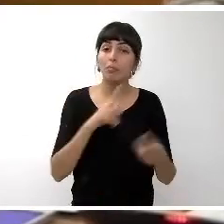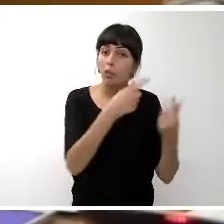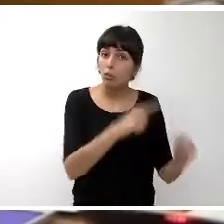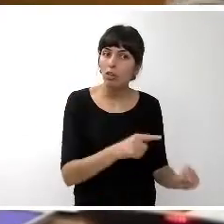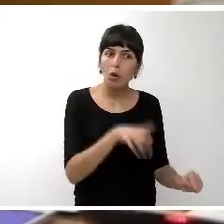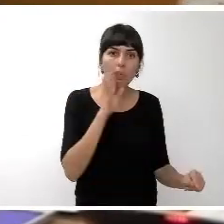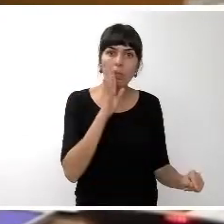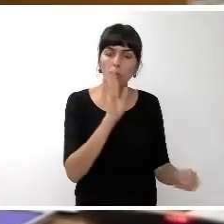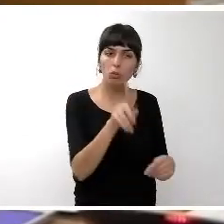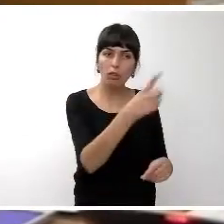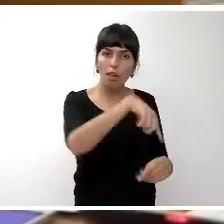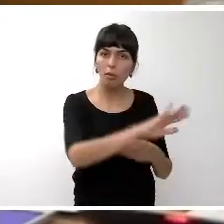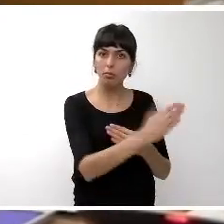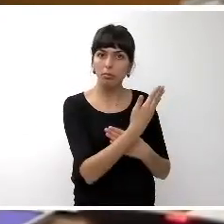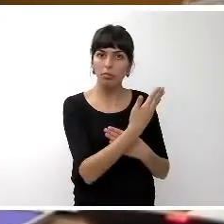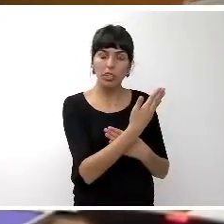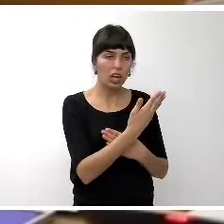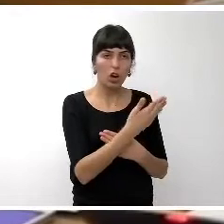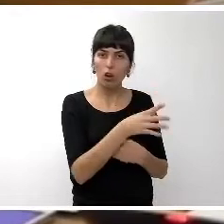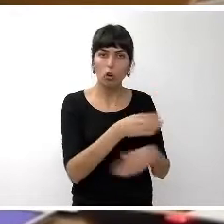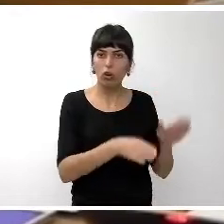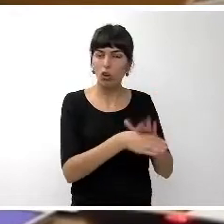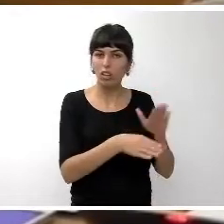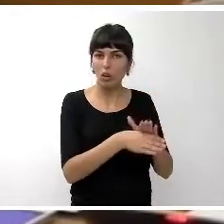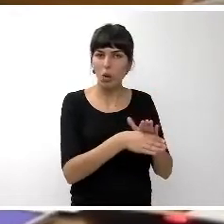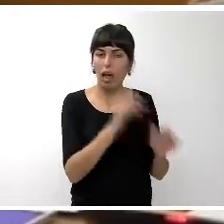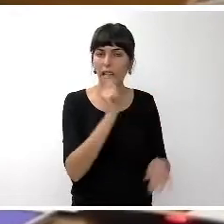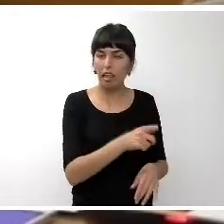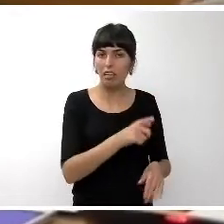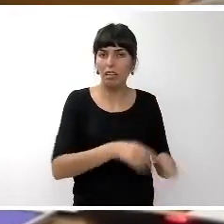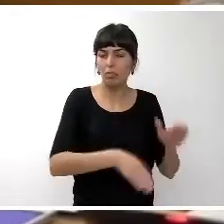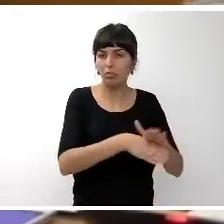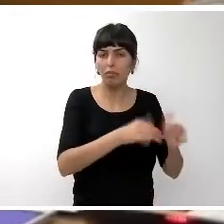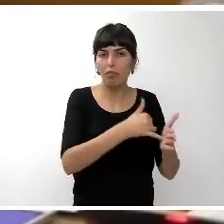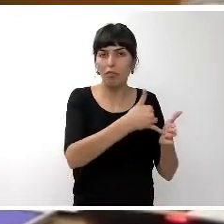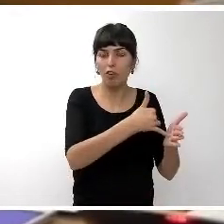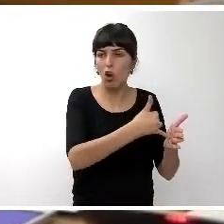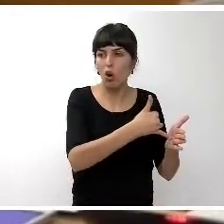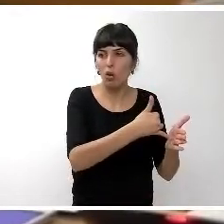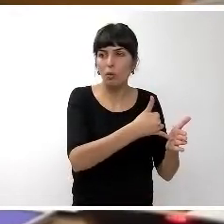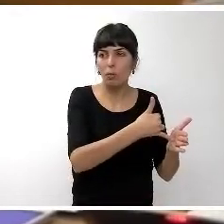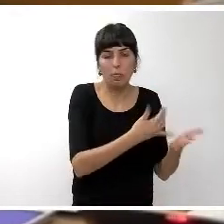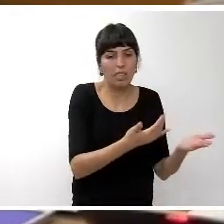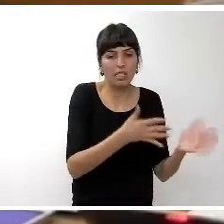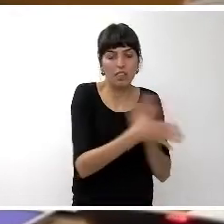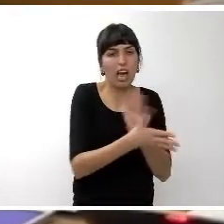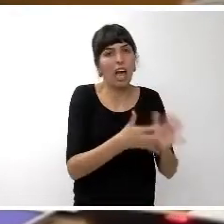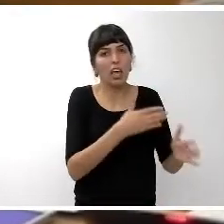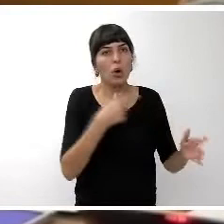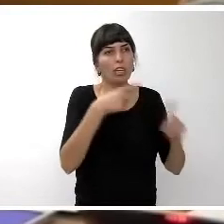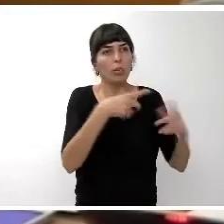siendo tributario de una inercia terrible desde nuestro punto de vista de gerencia por las grandes infraestructuras